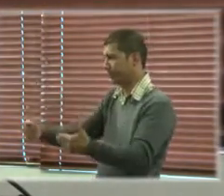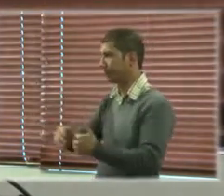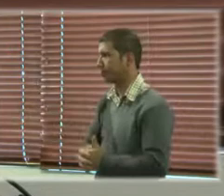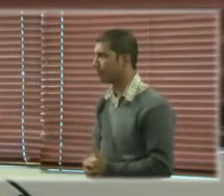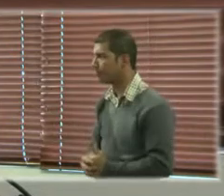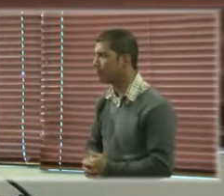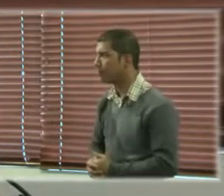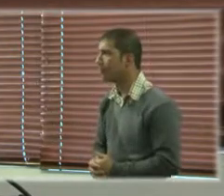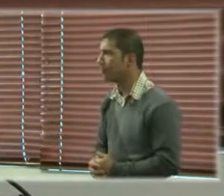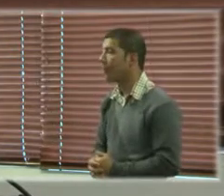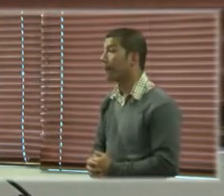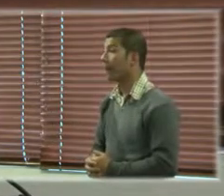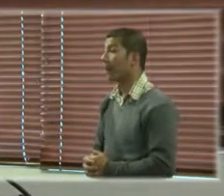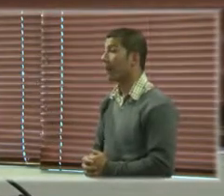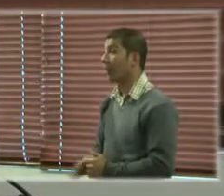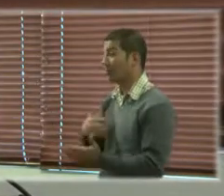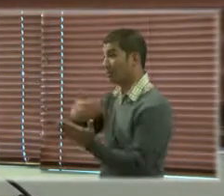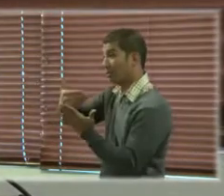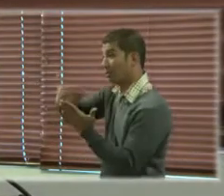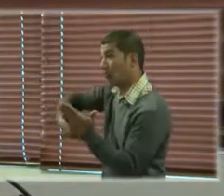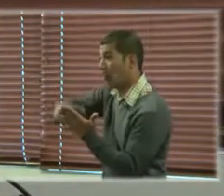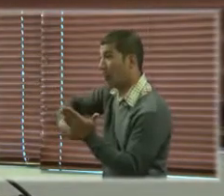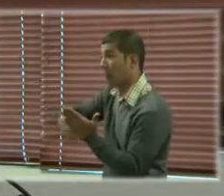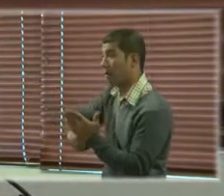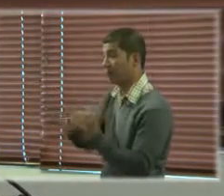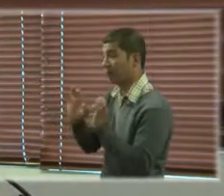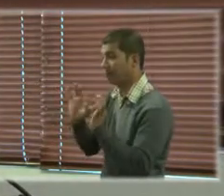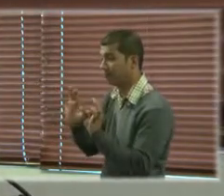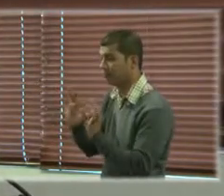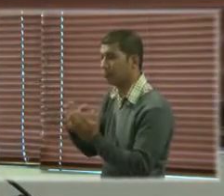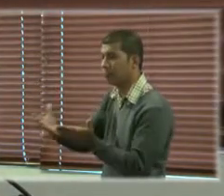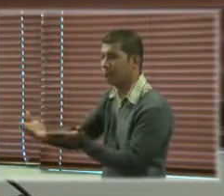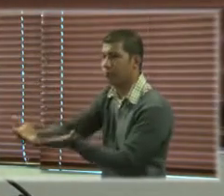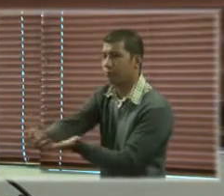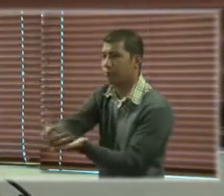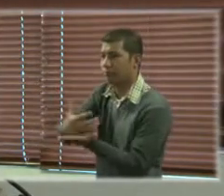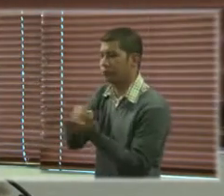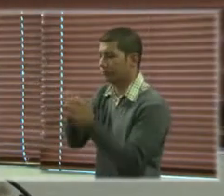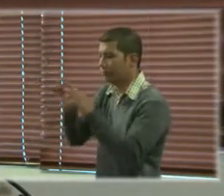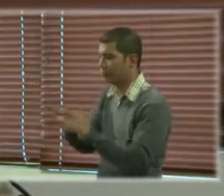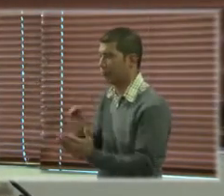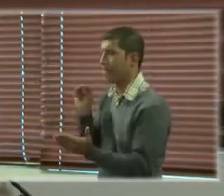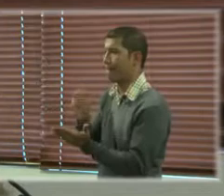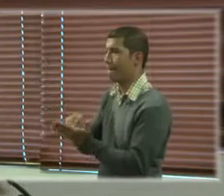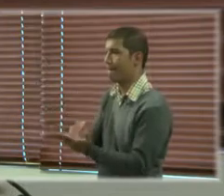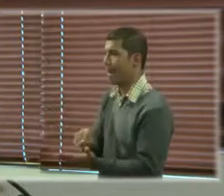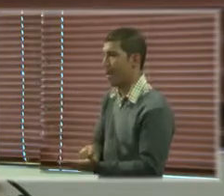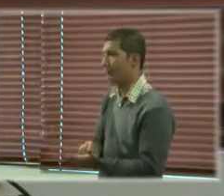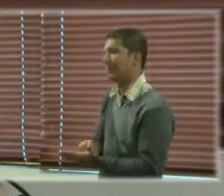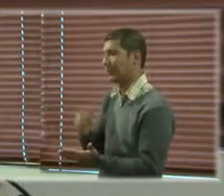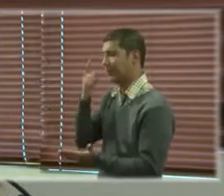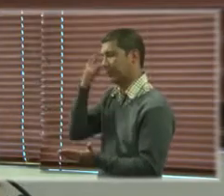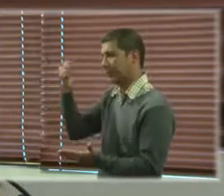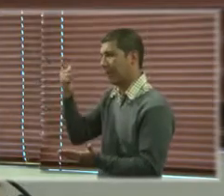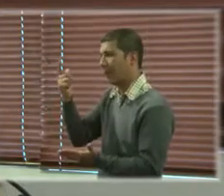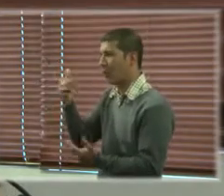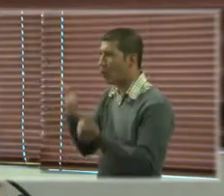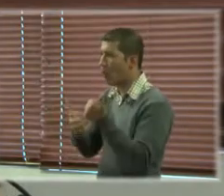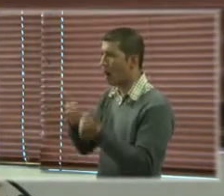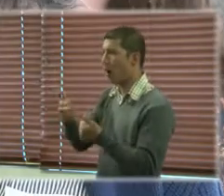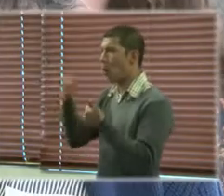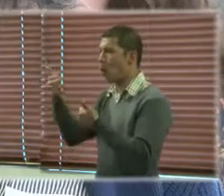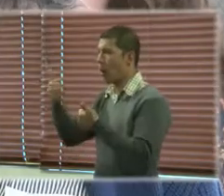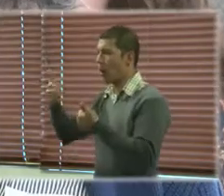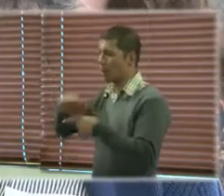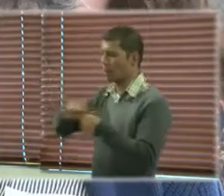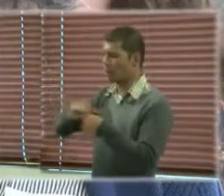El propósito de documentar estas buenas prácticas, que por supuesto hay una serie de criterios para definir cuáles son unas